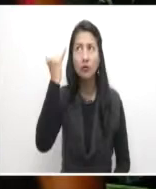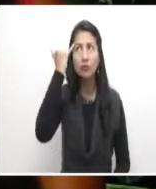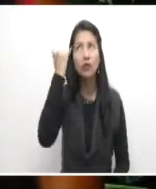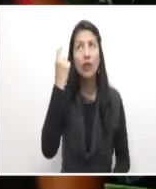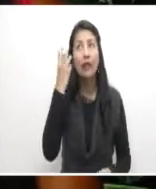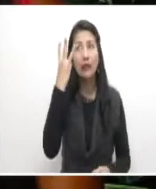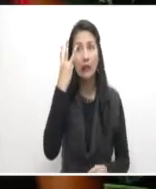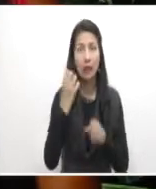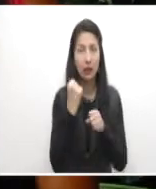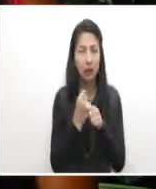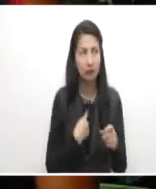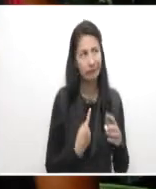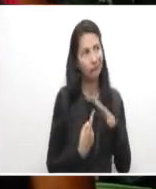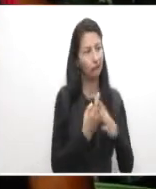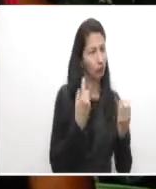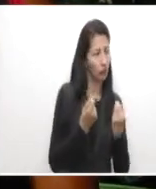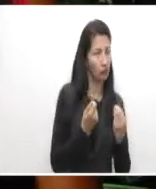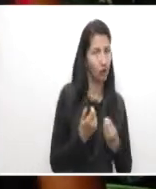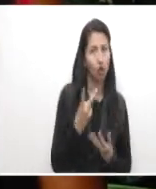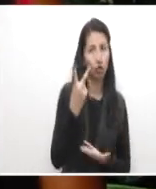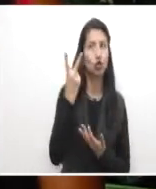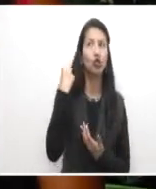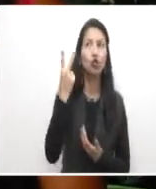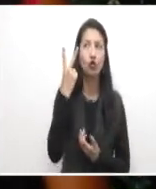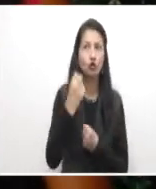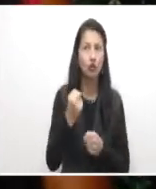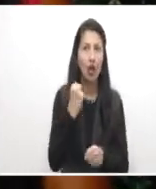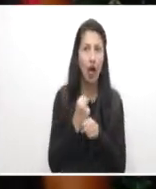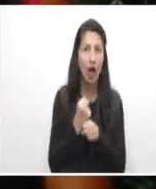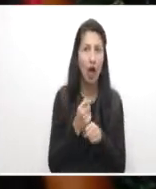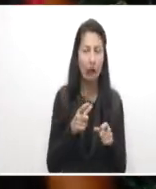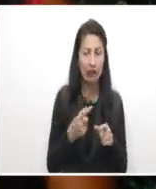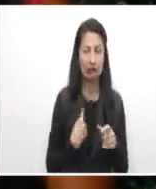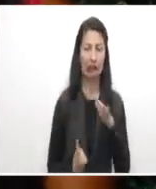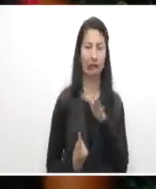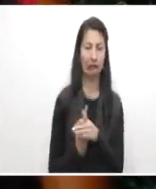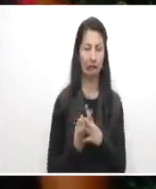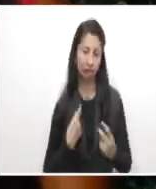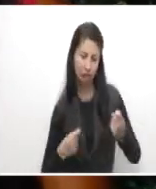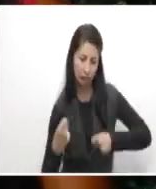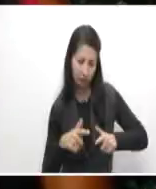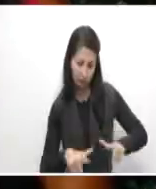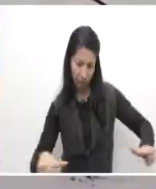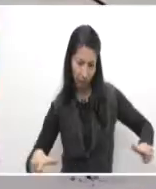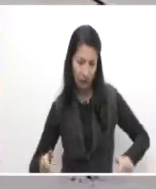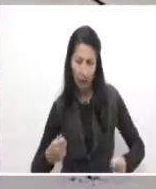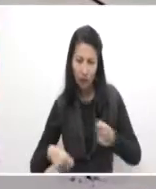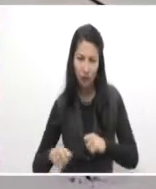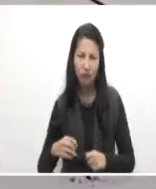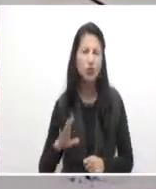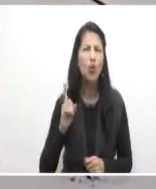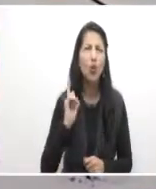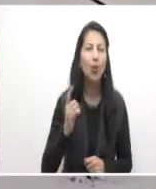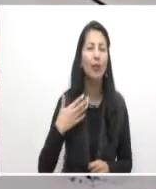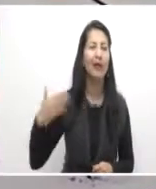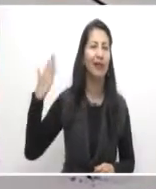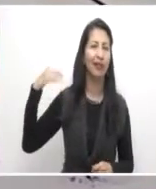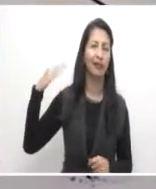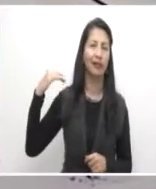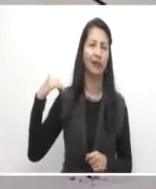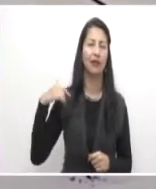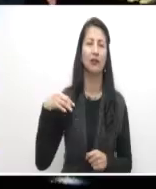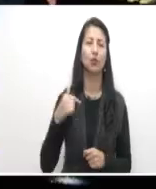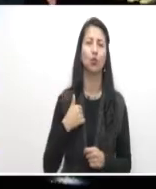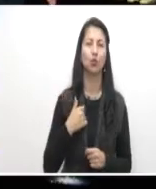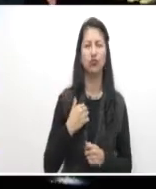dos años se hizo realidad en este puesto. La idea viene desde mi trabajo en el